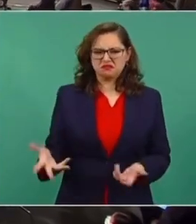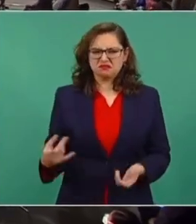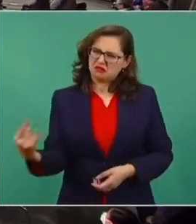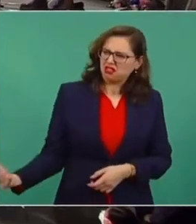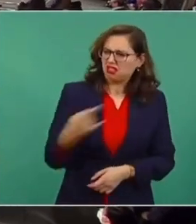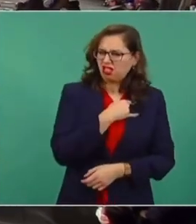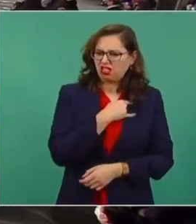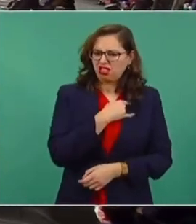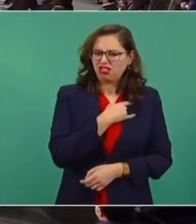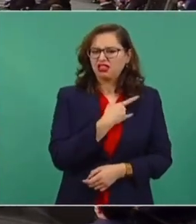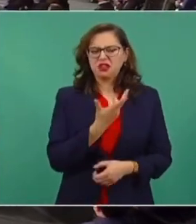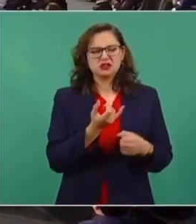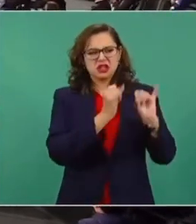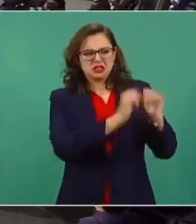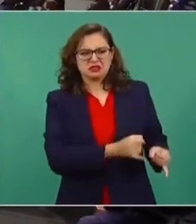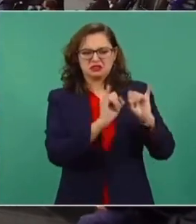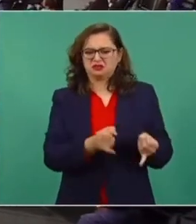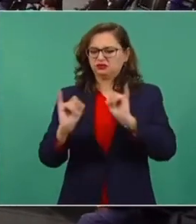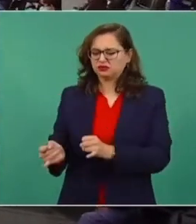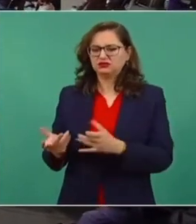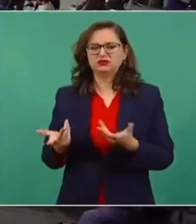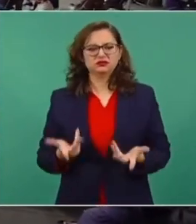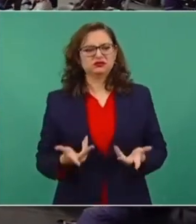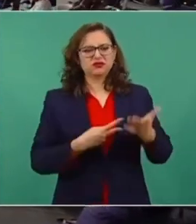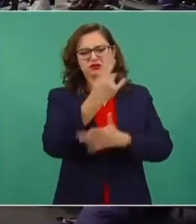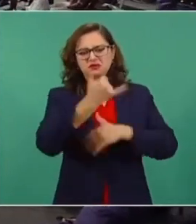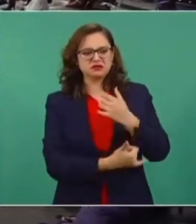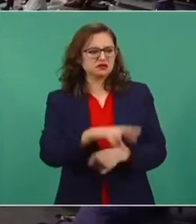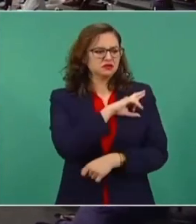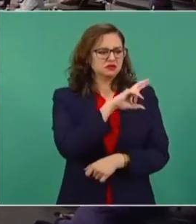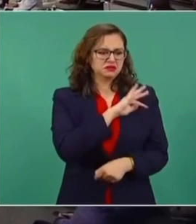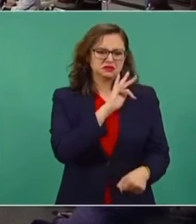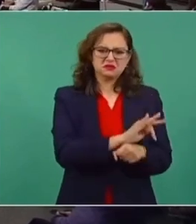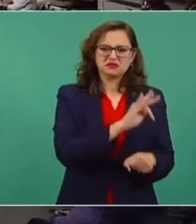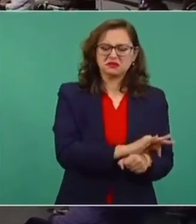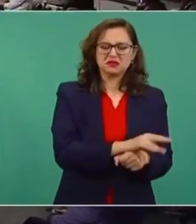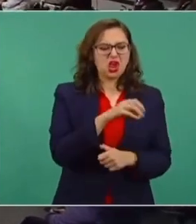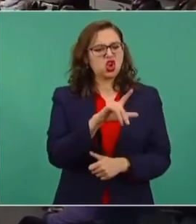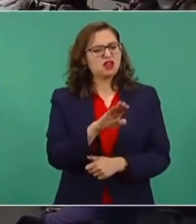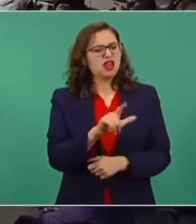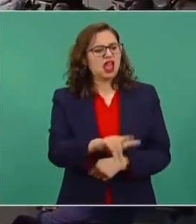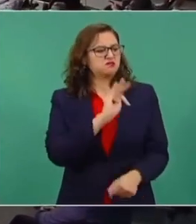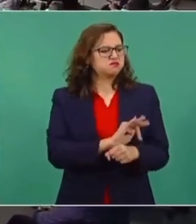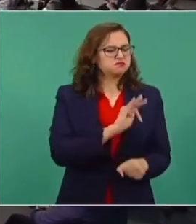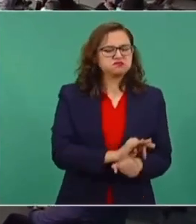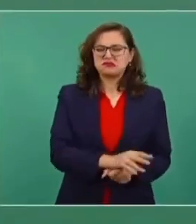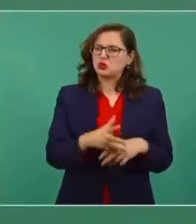defensora de estos proyectos neoliberales.